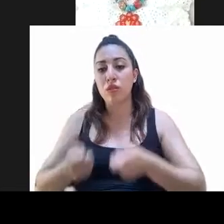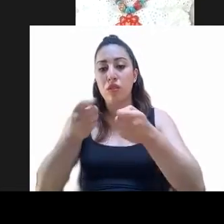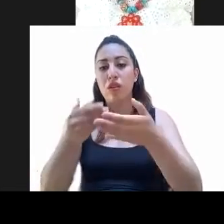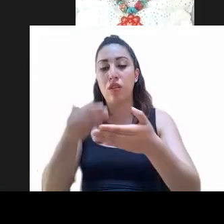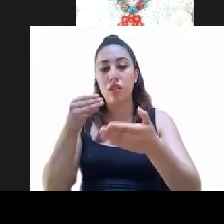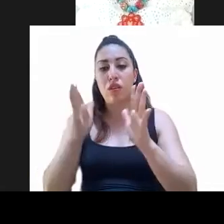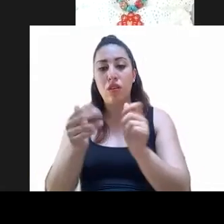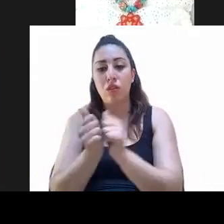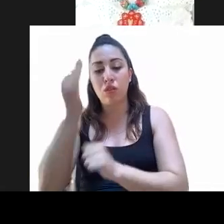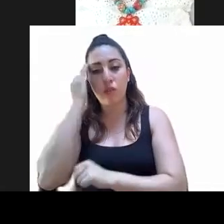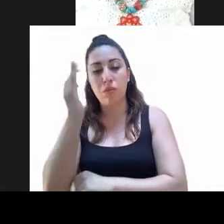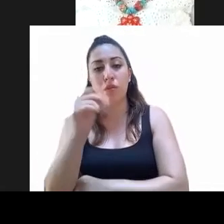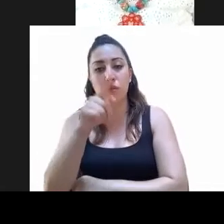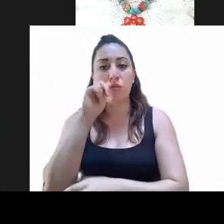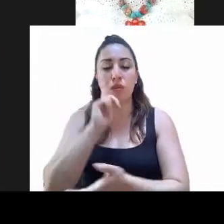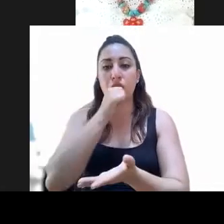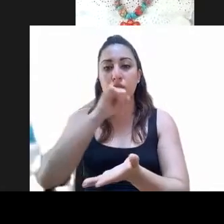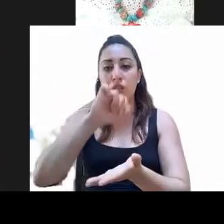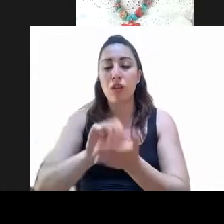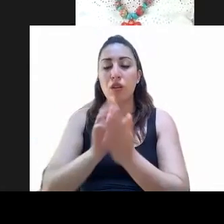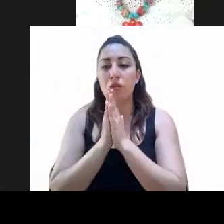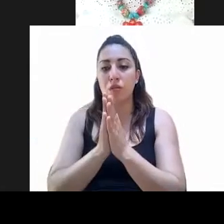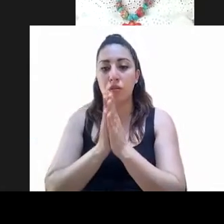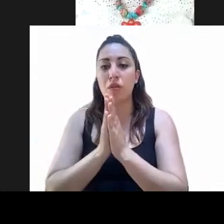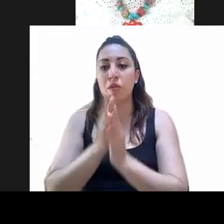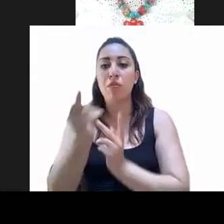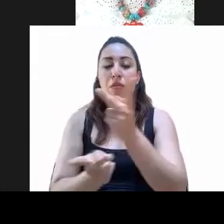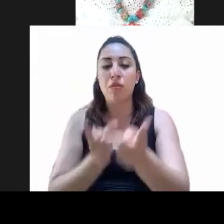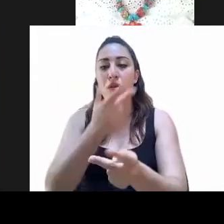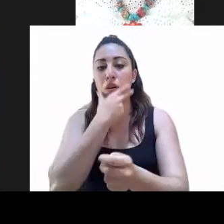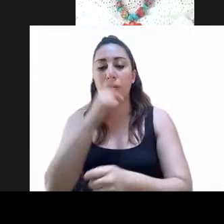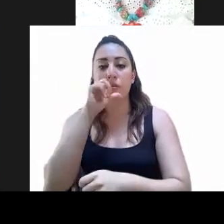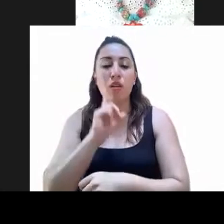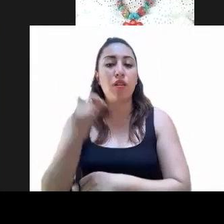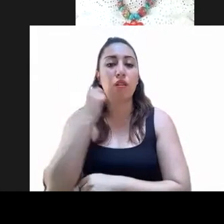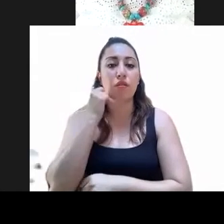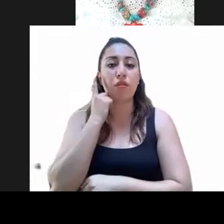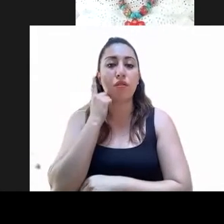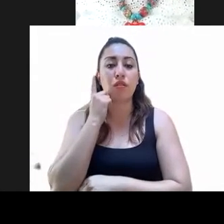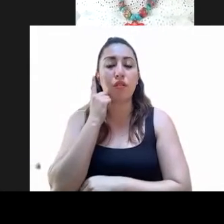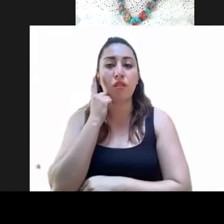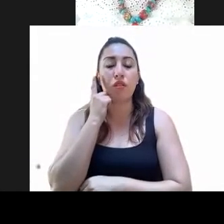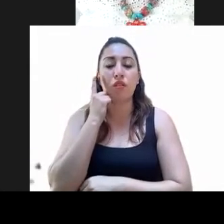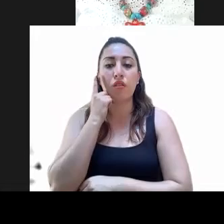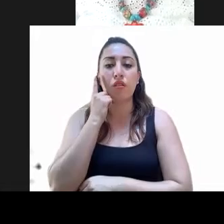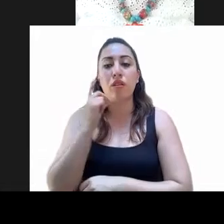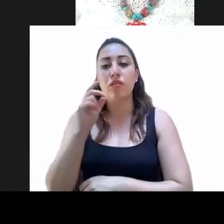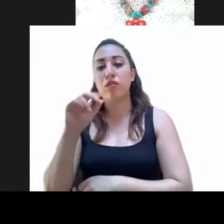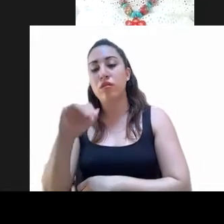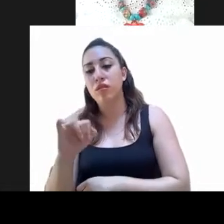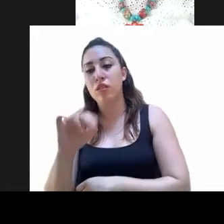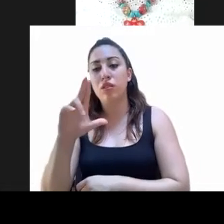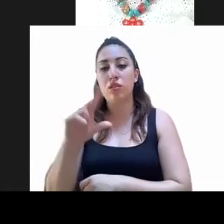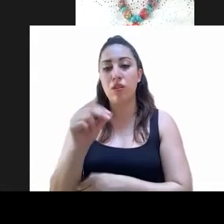solicito a la diputada secretaria que, en votación nominal y en un solo acto, consulte a las diputados y diputados si se